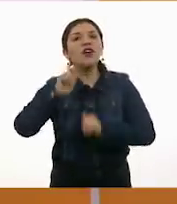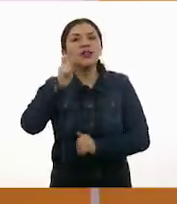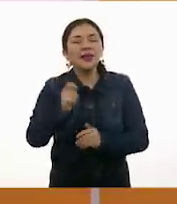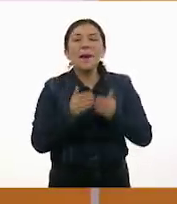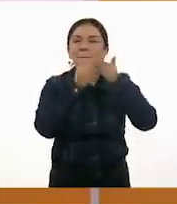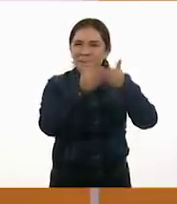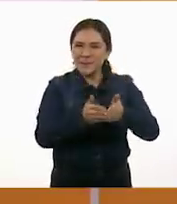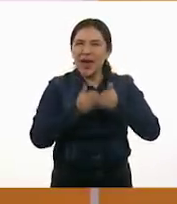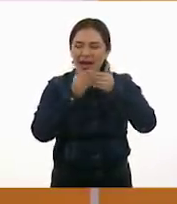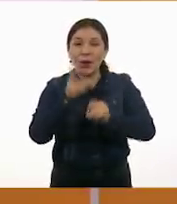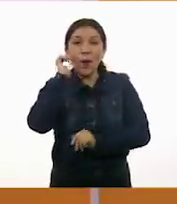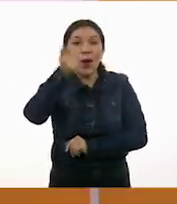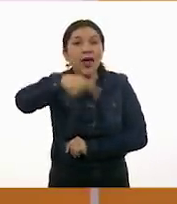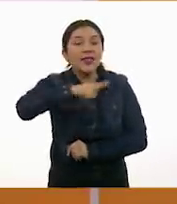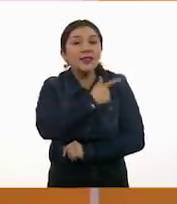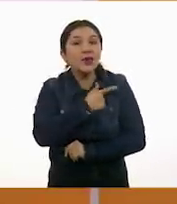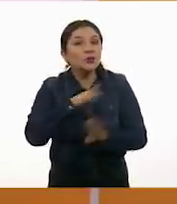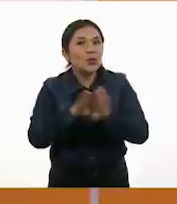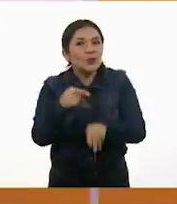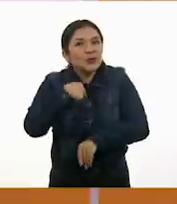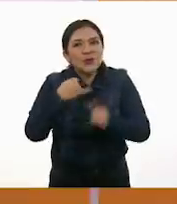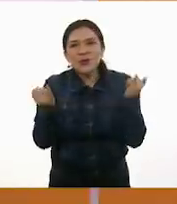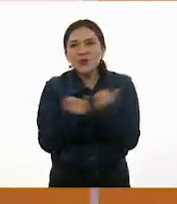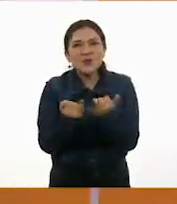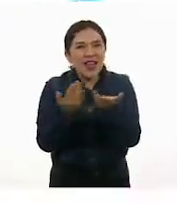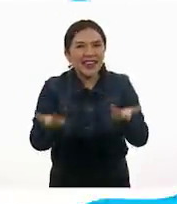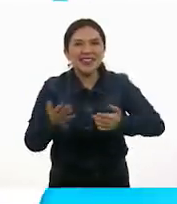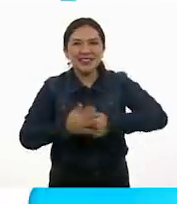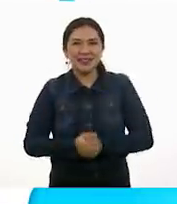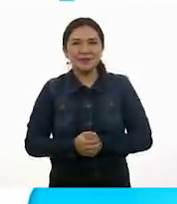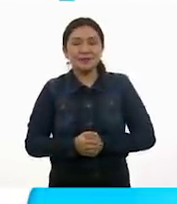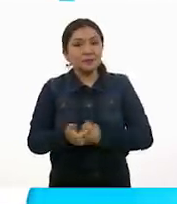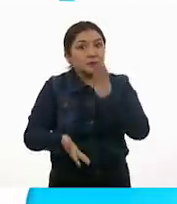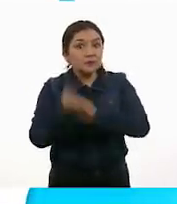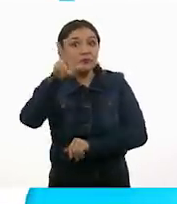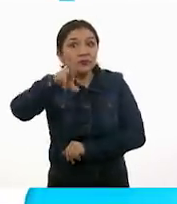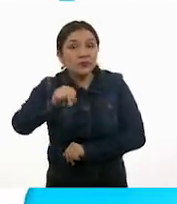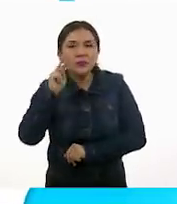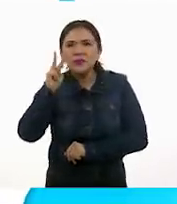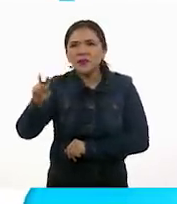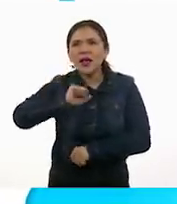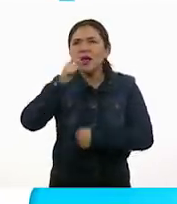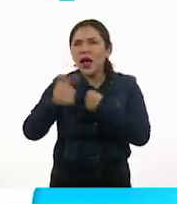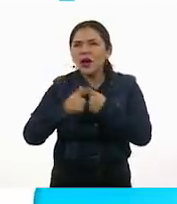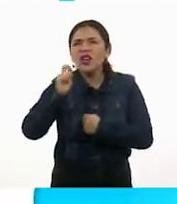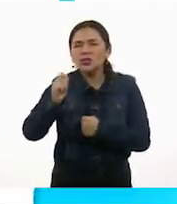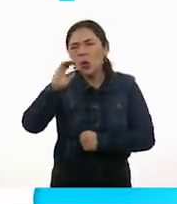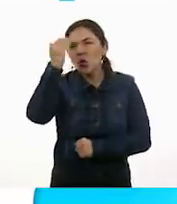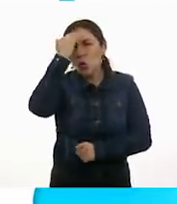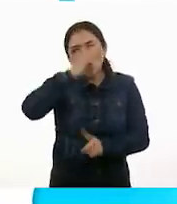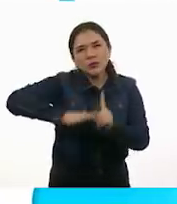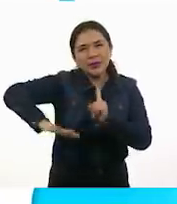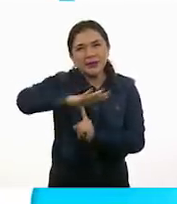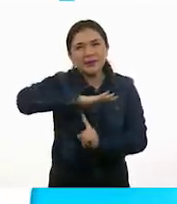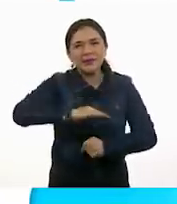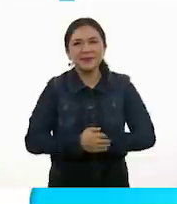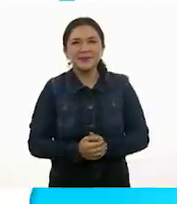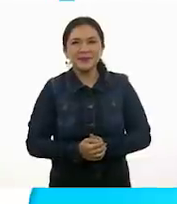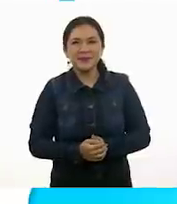Barquitos. Esperamos que lo hayan disfrutado tanto como nosotras. No se vayan porque continuamos con Conocimiento del Medio.